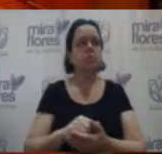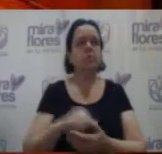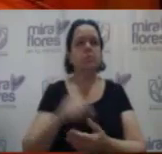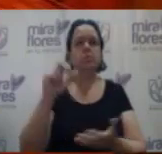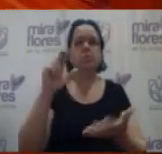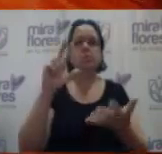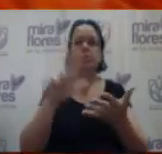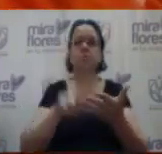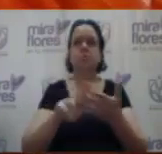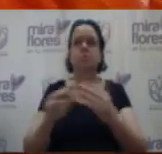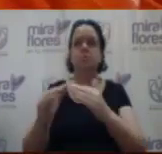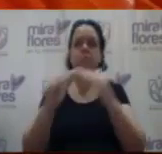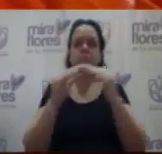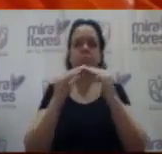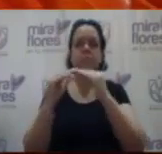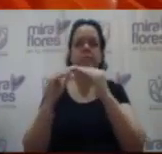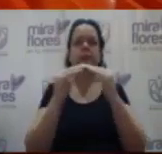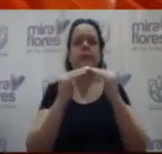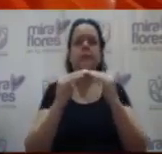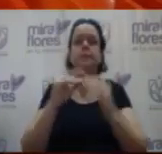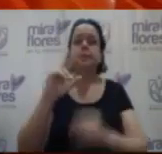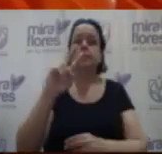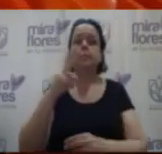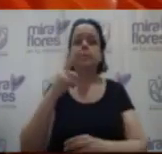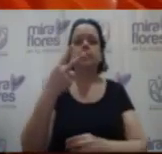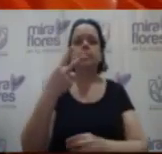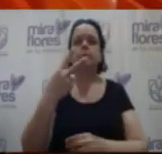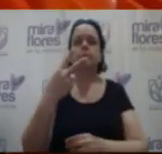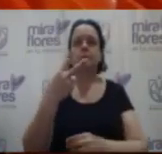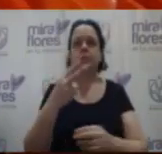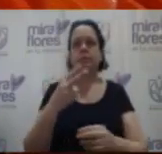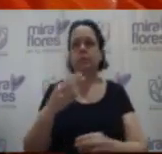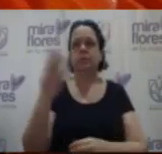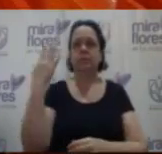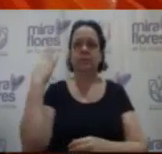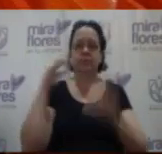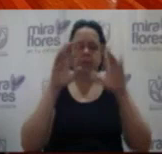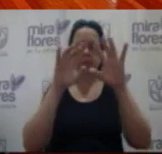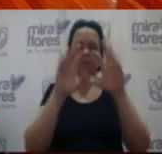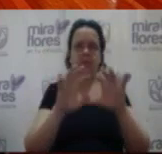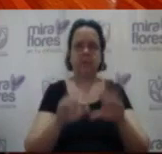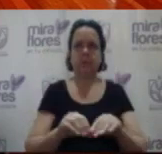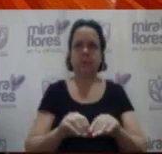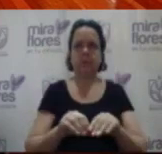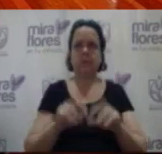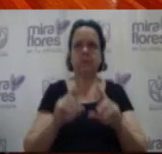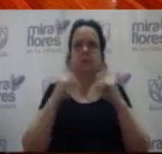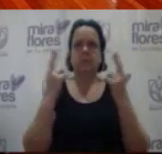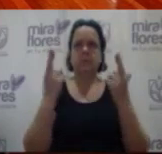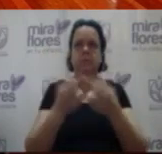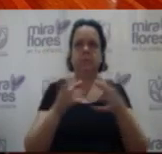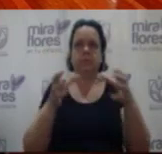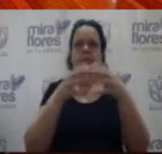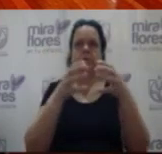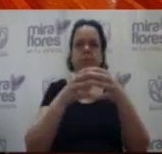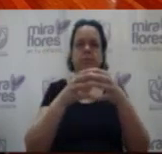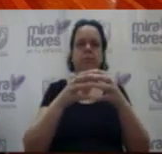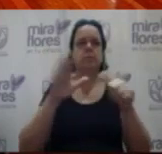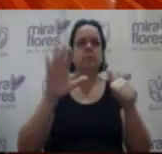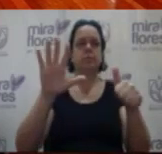Aprobada por unanimidad. La segunda acta es de la sesión ordinaria de consejo de 6 de agosto.